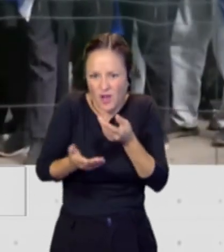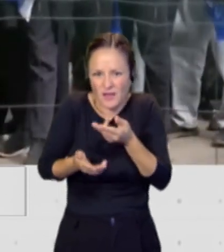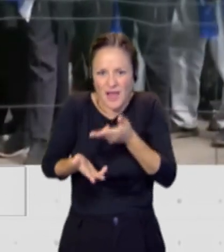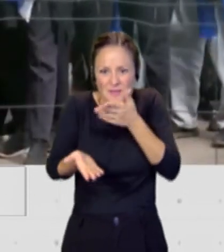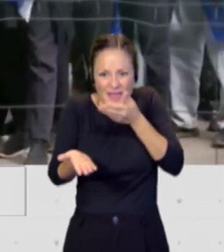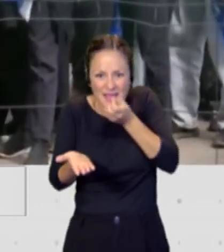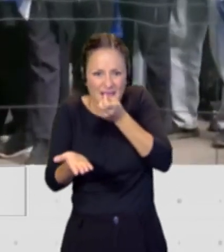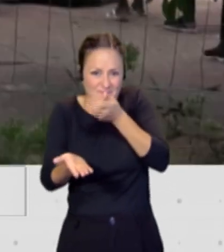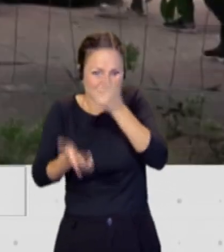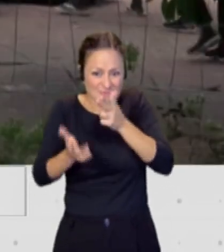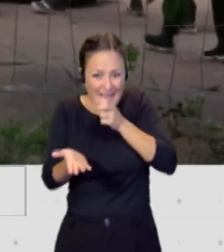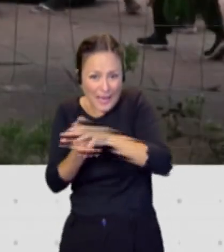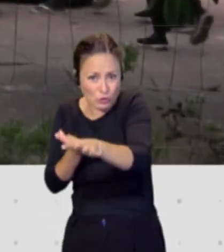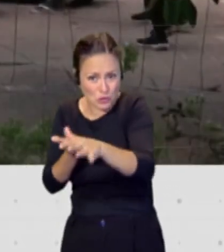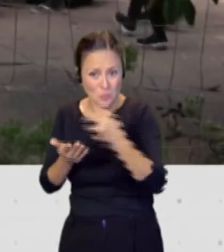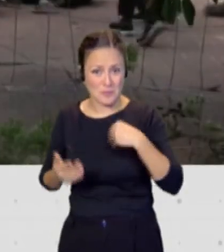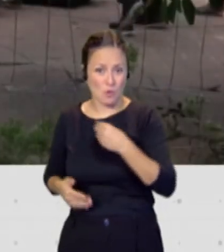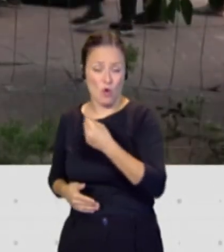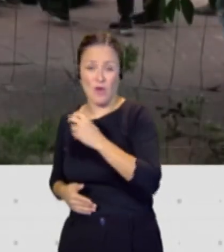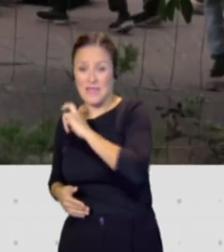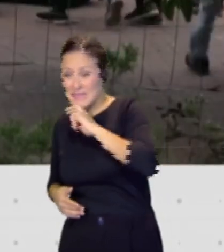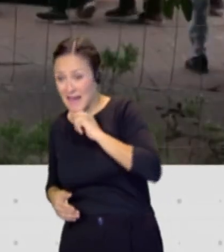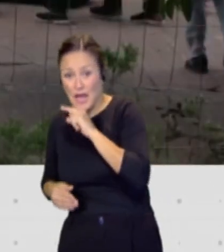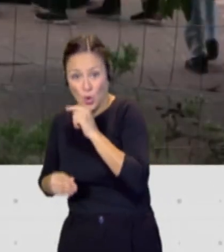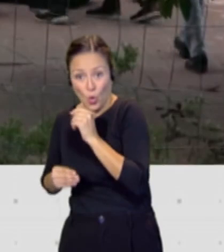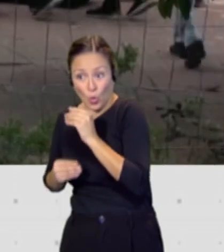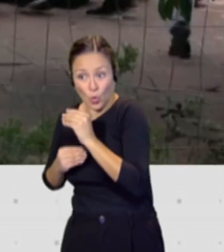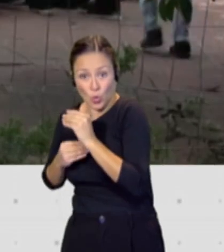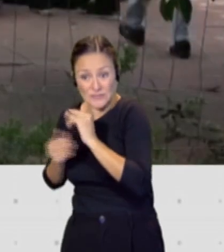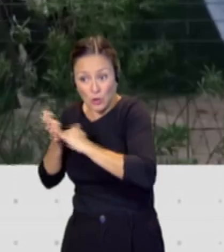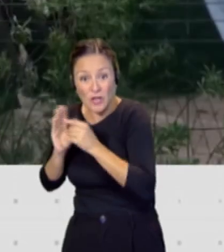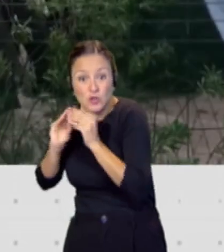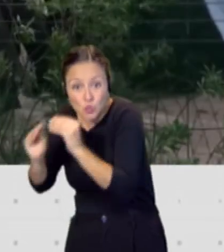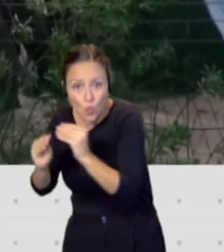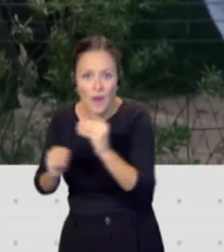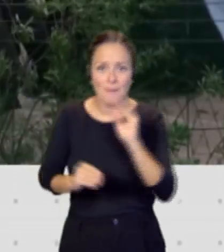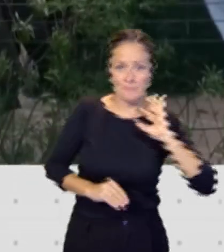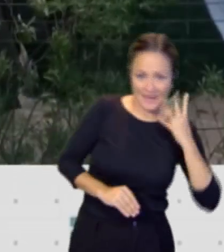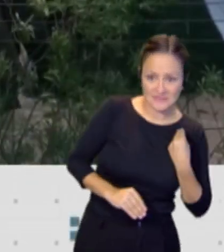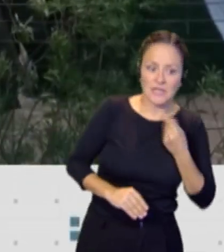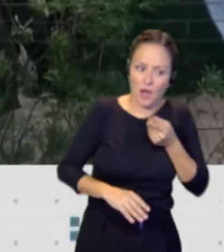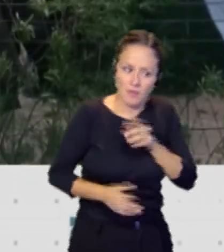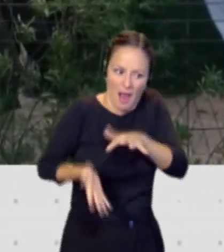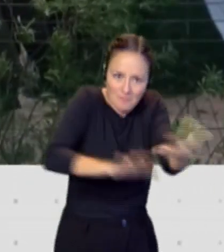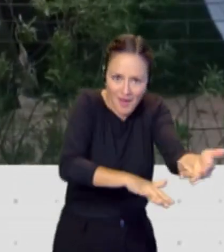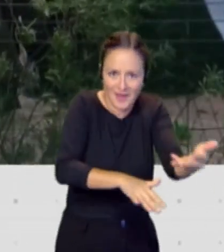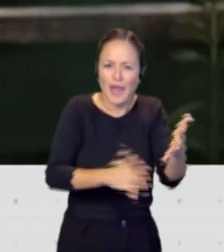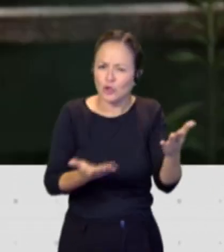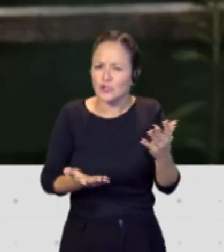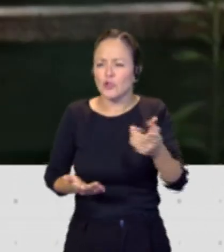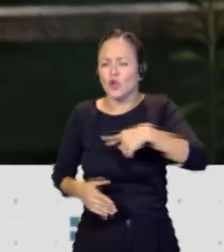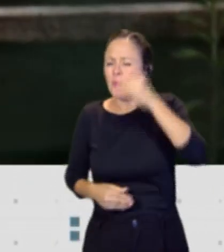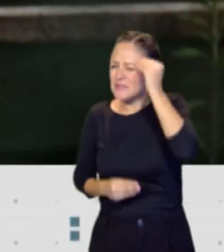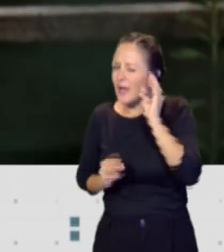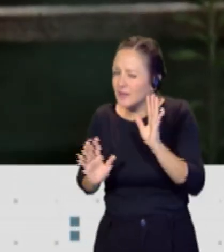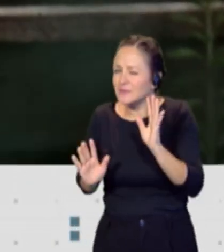del Estado israelí que se está implementando en el genocidio en Palestina. Y por lo tanto, hay que preguntarse si de verdad se quiere